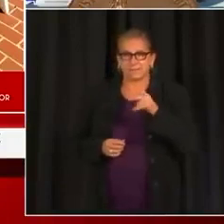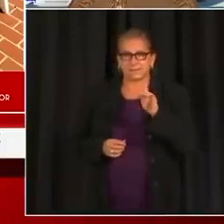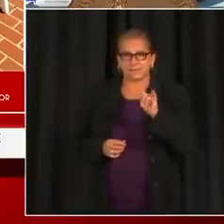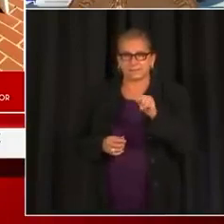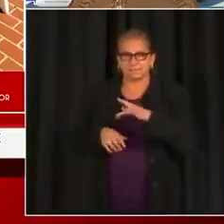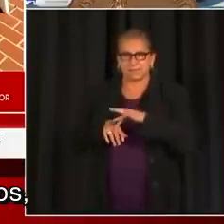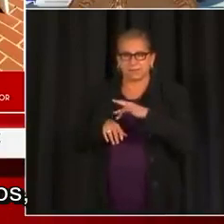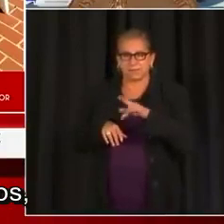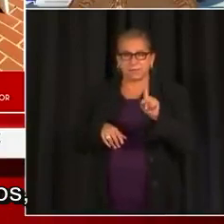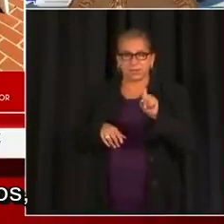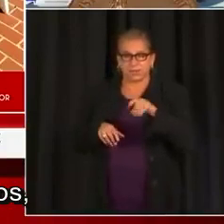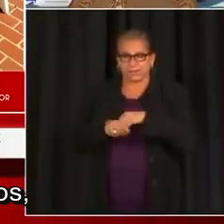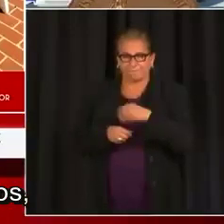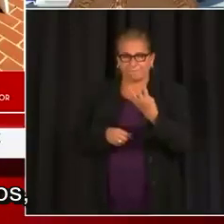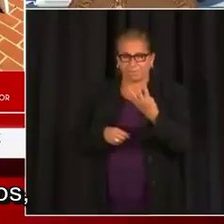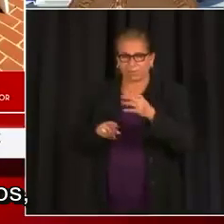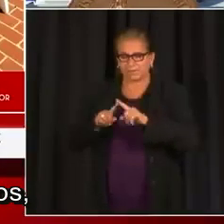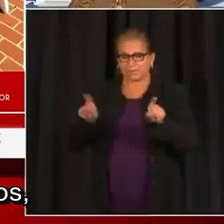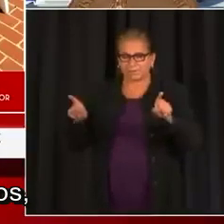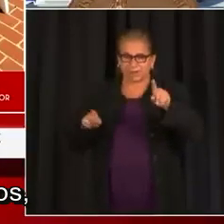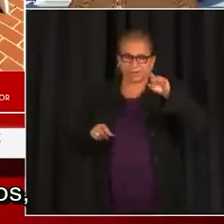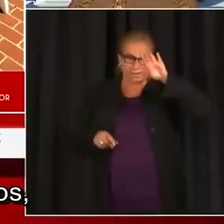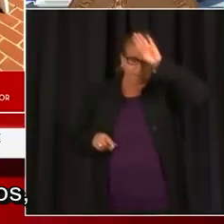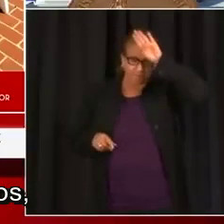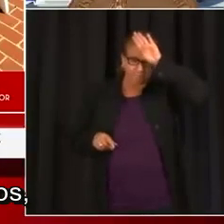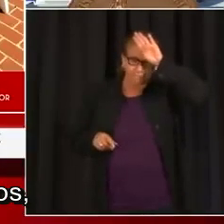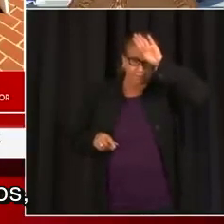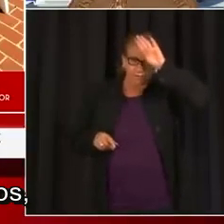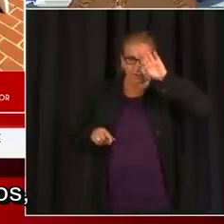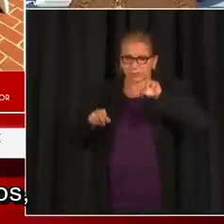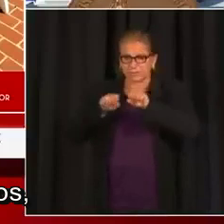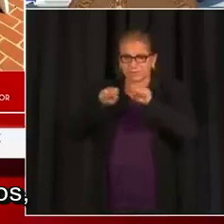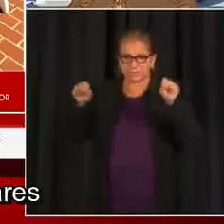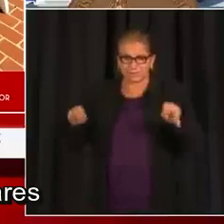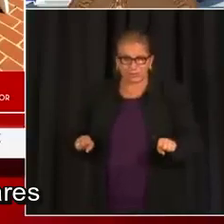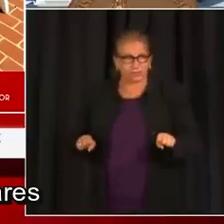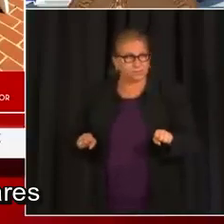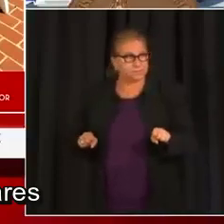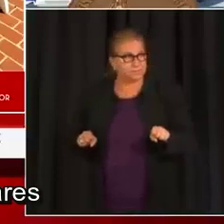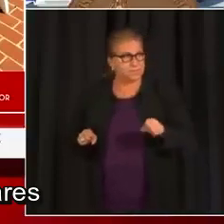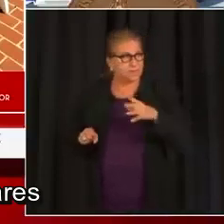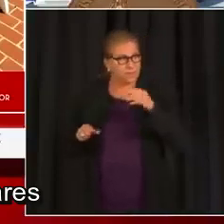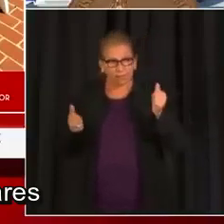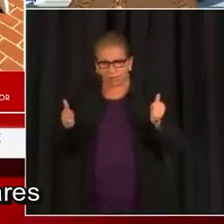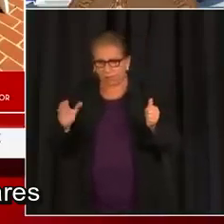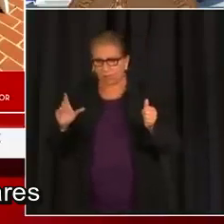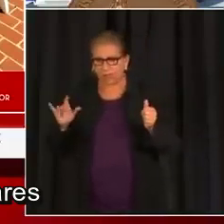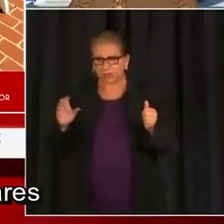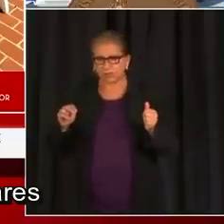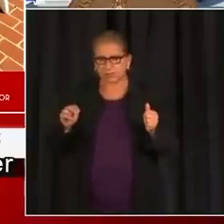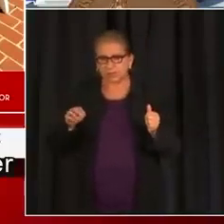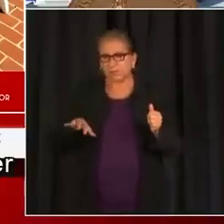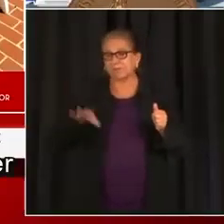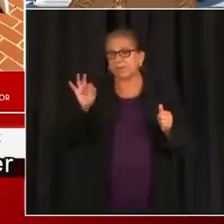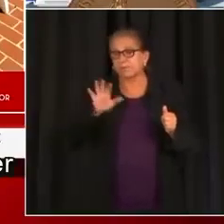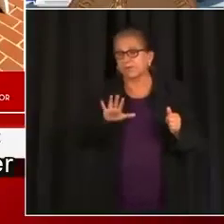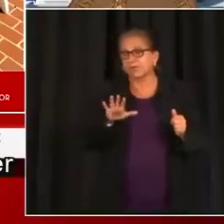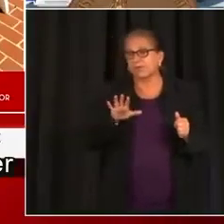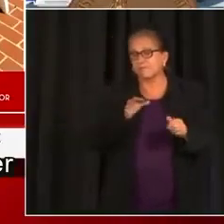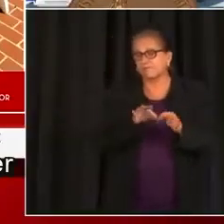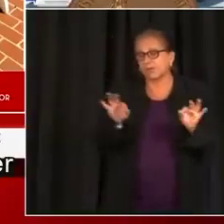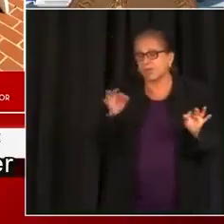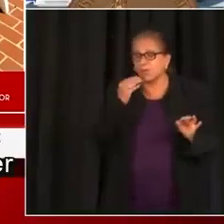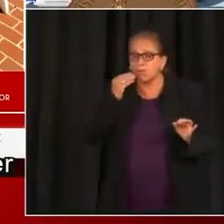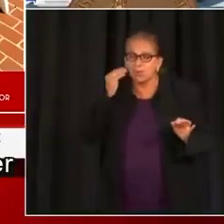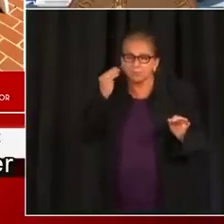de bomberos a diario. Es cierto esto, doctora Nesbitt, cuatro estaciones de bomberos, centros recreativos y otros lugares en donde pueden